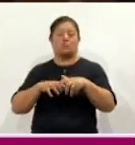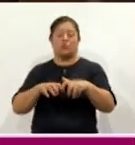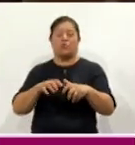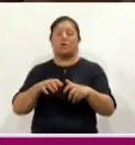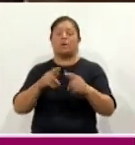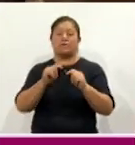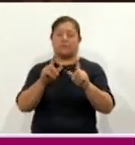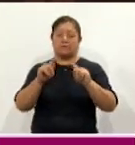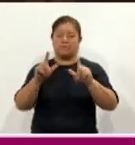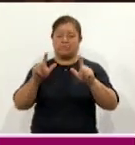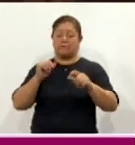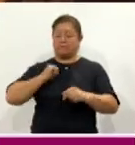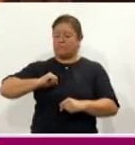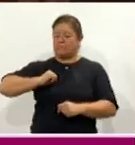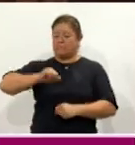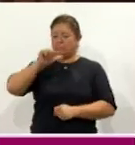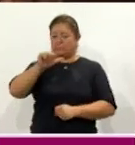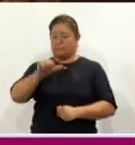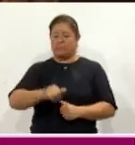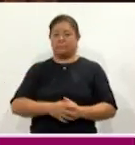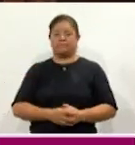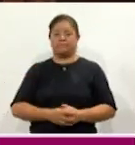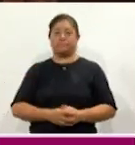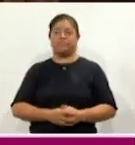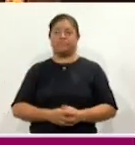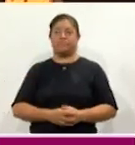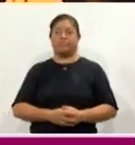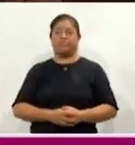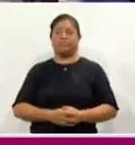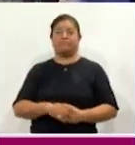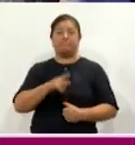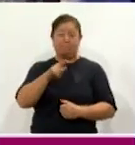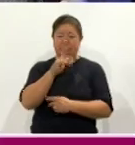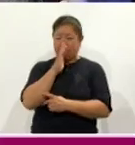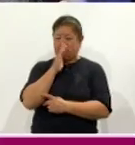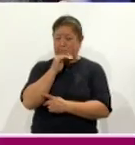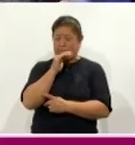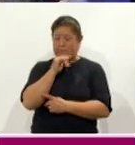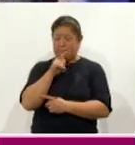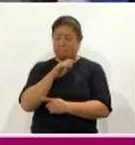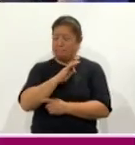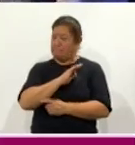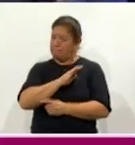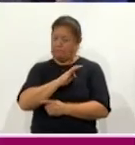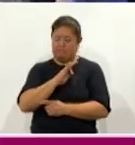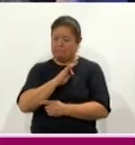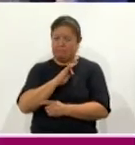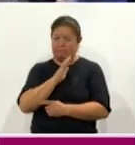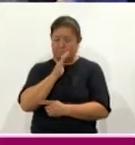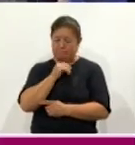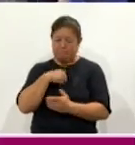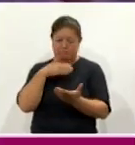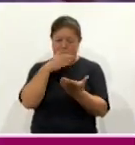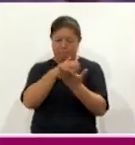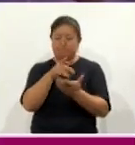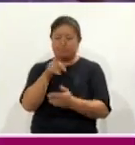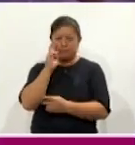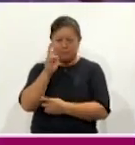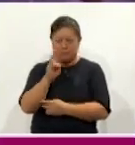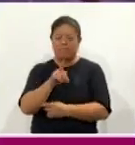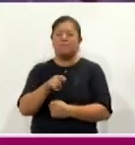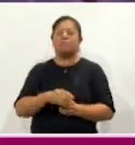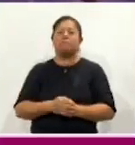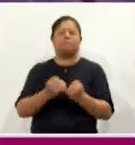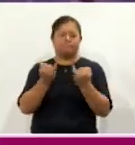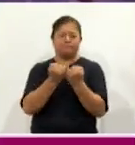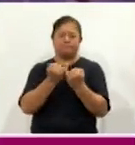del siglo XVI. Y bueno, si usted no tiene oportunidad de verla o no tuvo oportunidad de asistir y quiere observarla, pues también tendrá